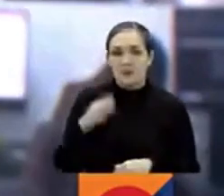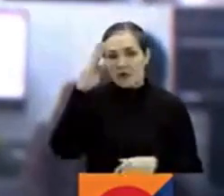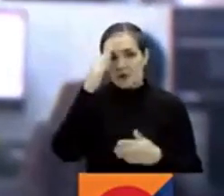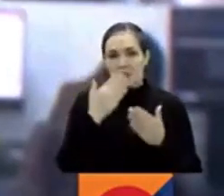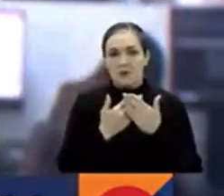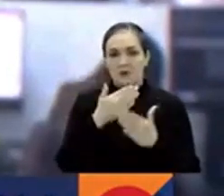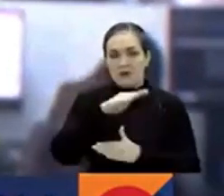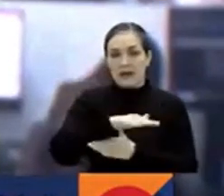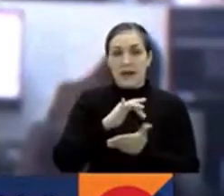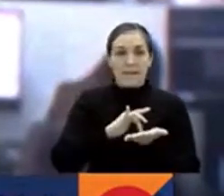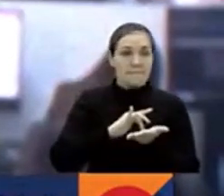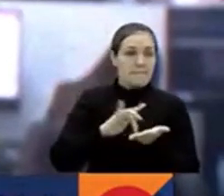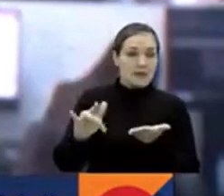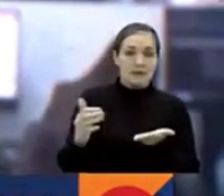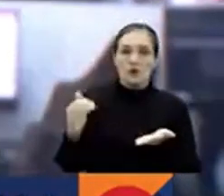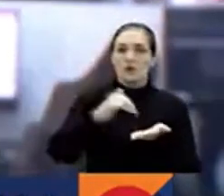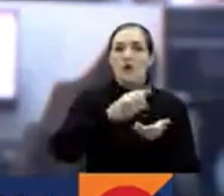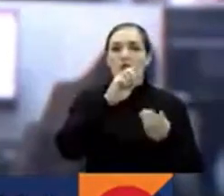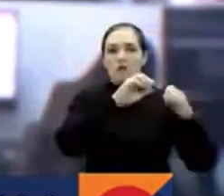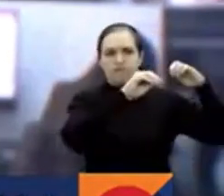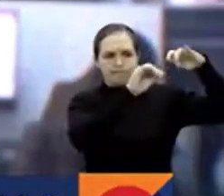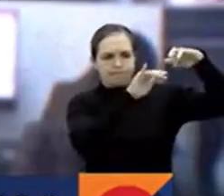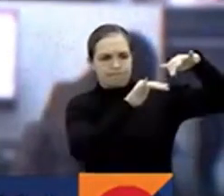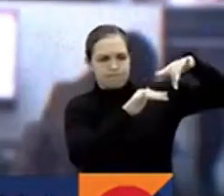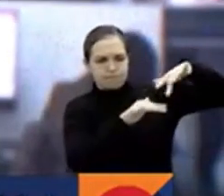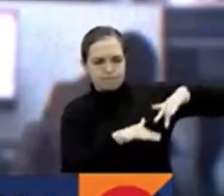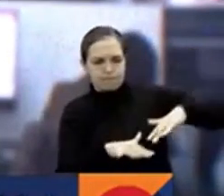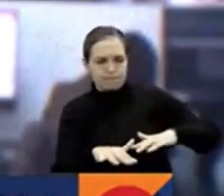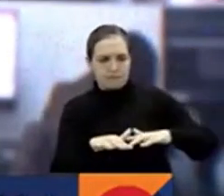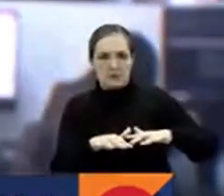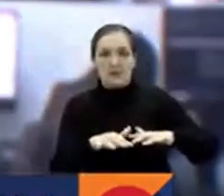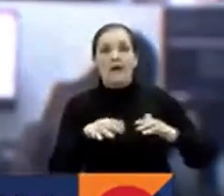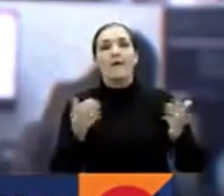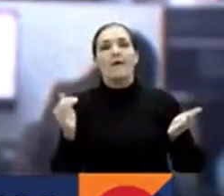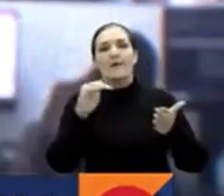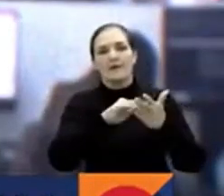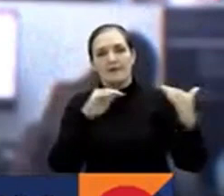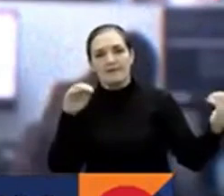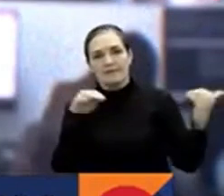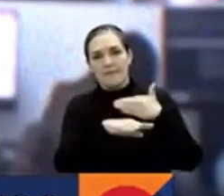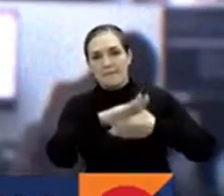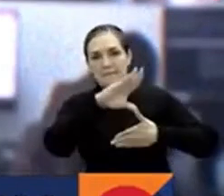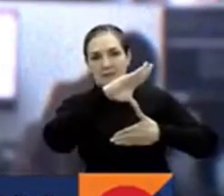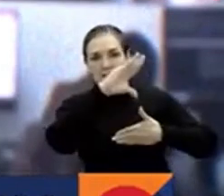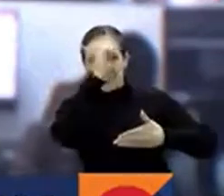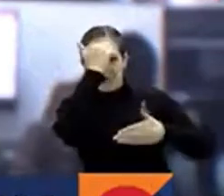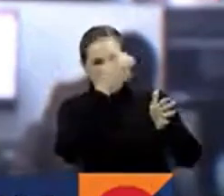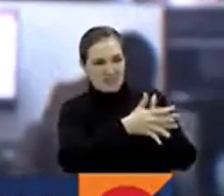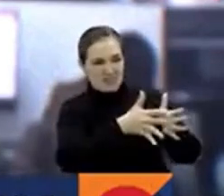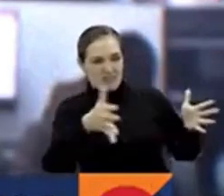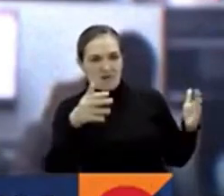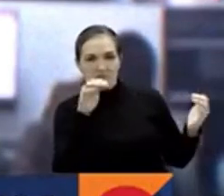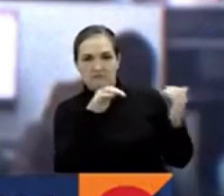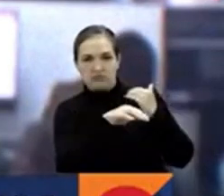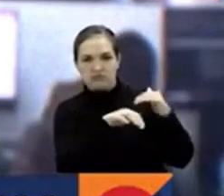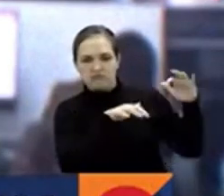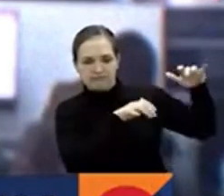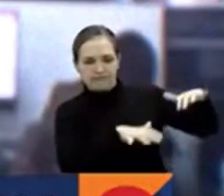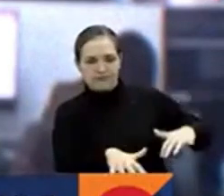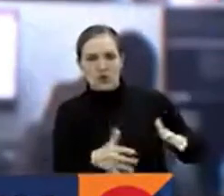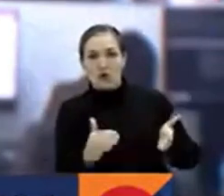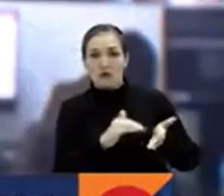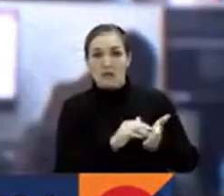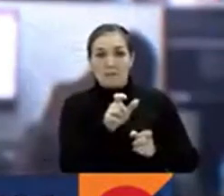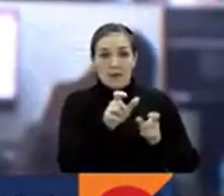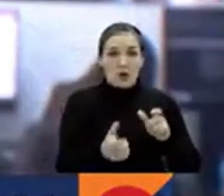Pues la nueva emergencia fue ocasionada por un movimiento en masa que bloqueó nuevamente la vía panamericana, como ustedes lo señalaban hace unos segundos. Aunque no hay